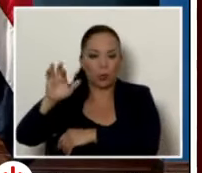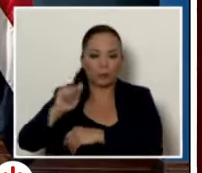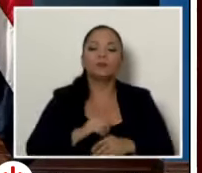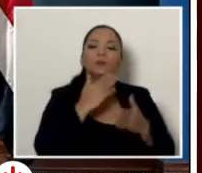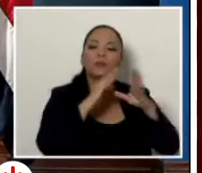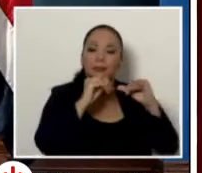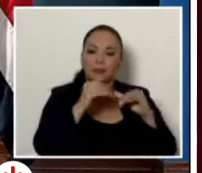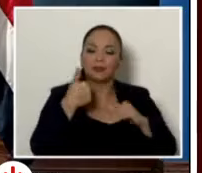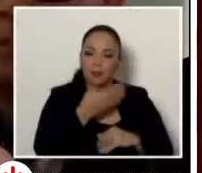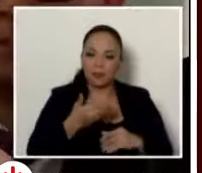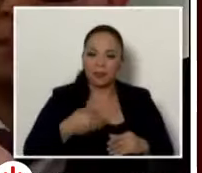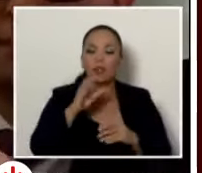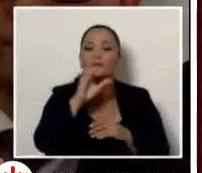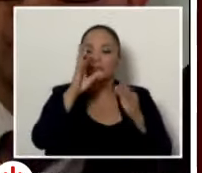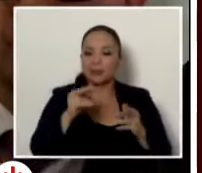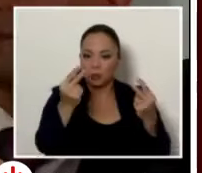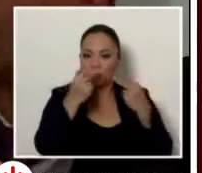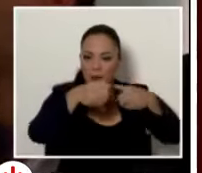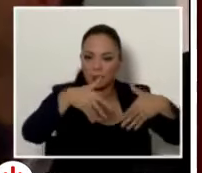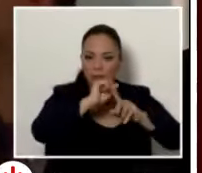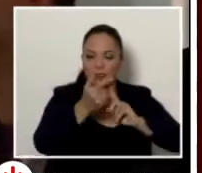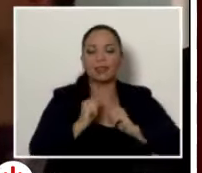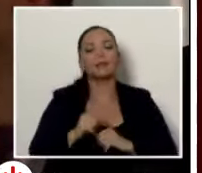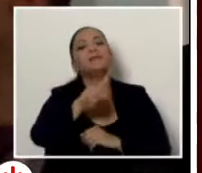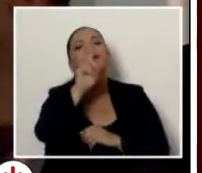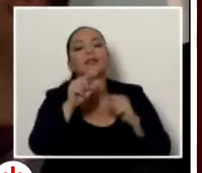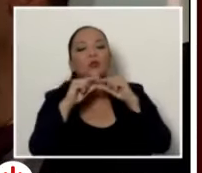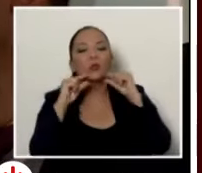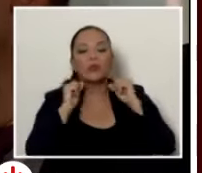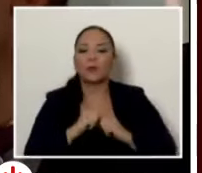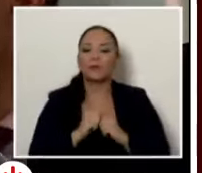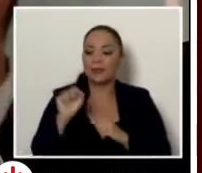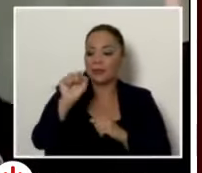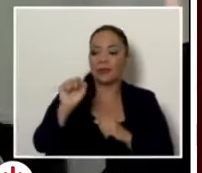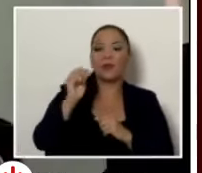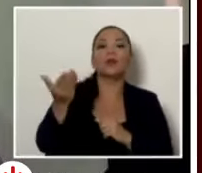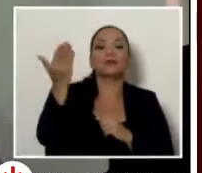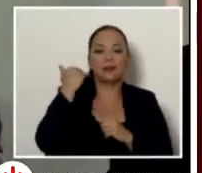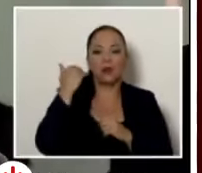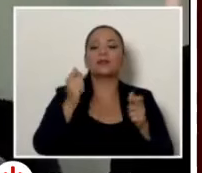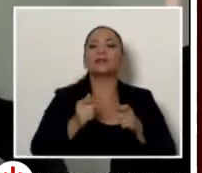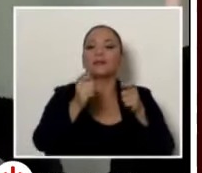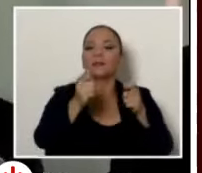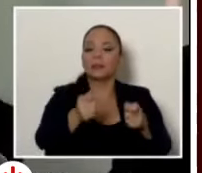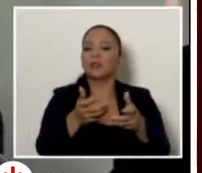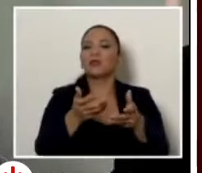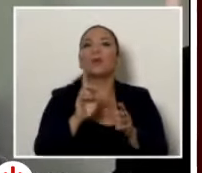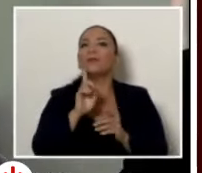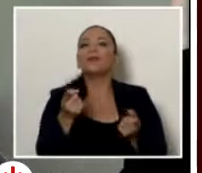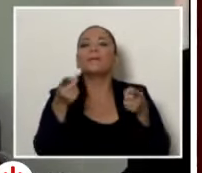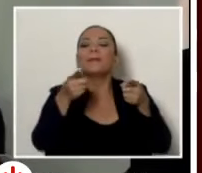costarricenses que nos están siguiendo en las redes don Rodrigo el sábado anterior se presentó una emergencia